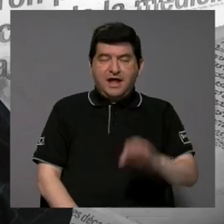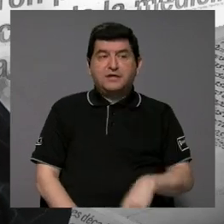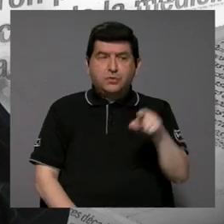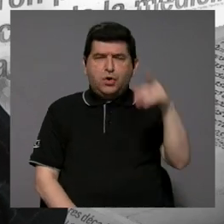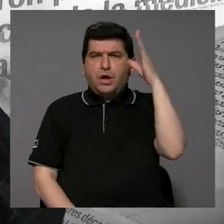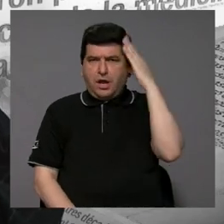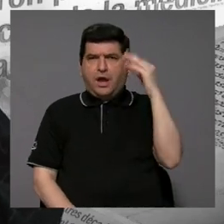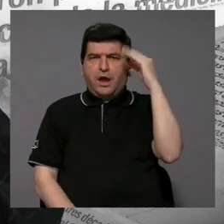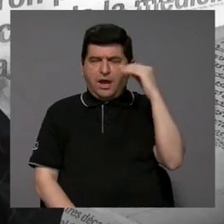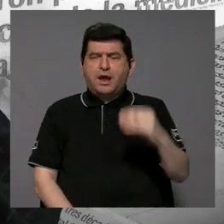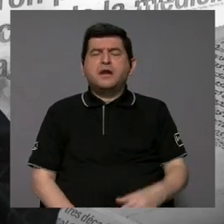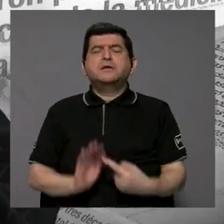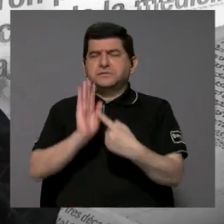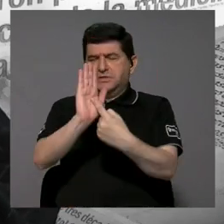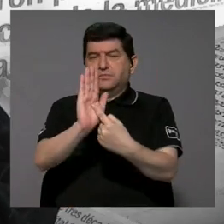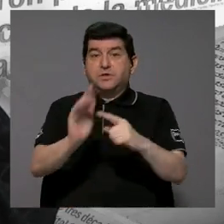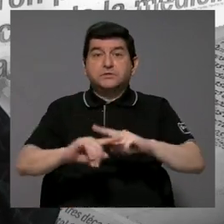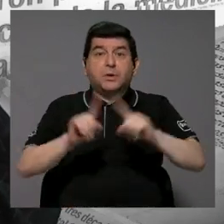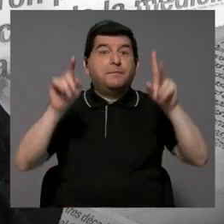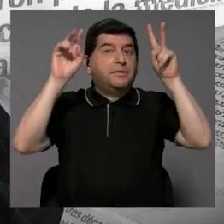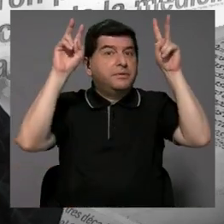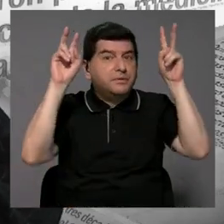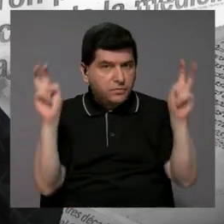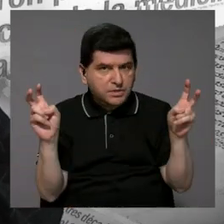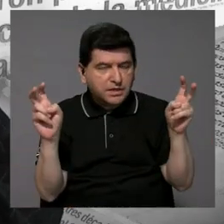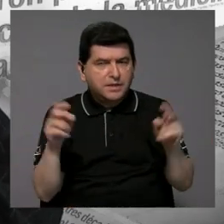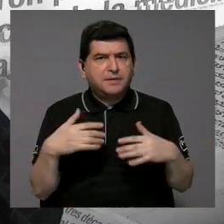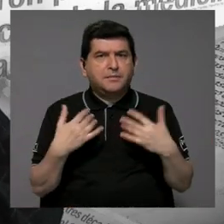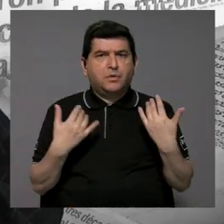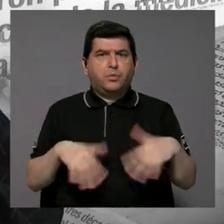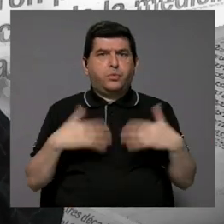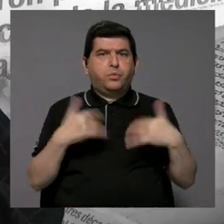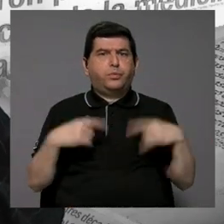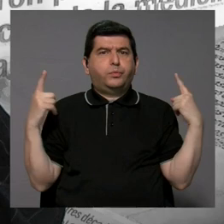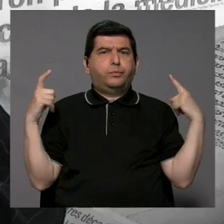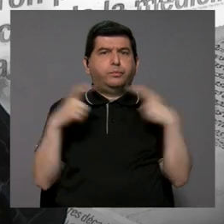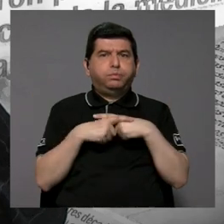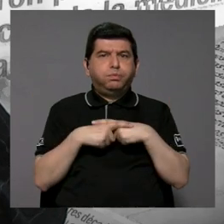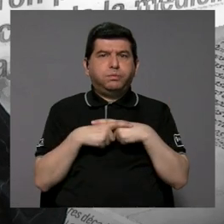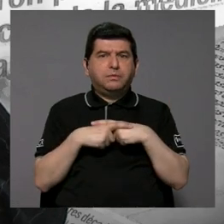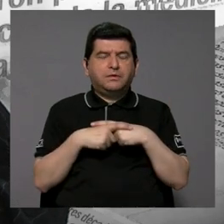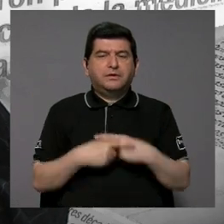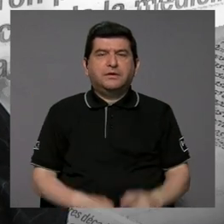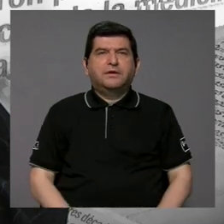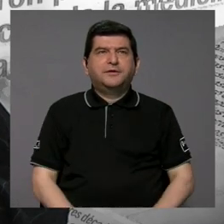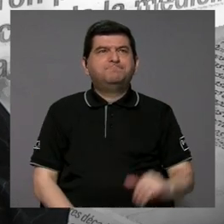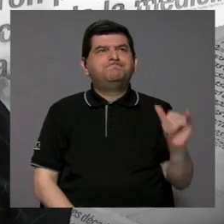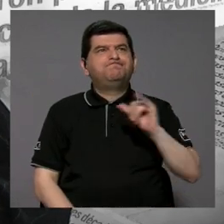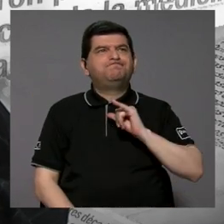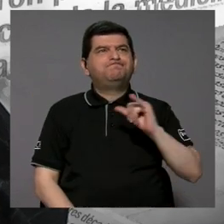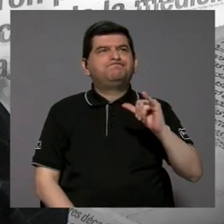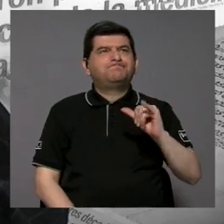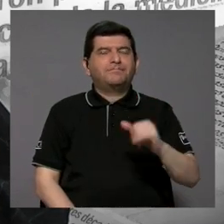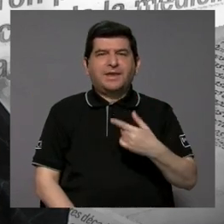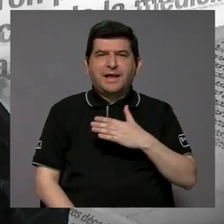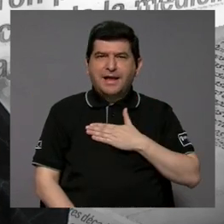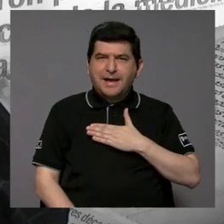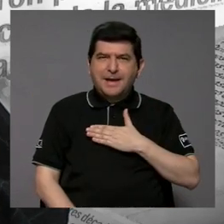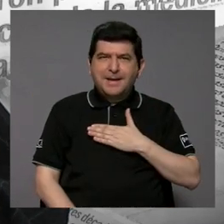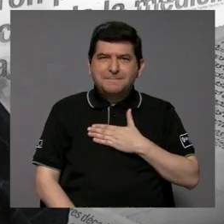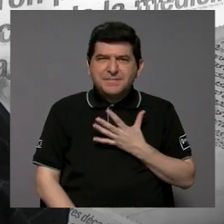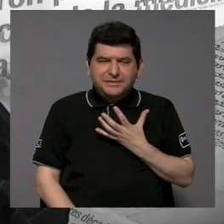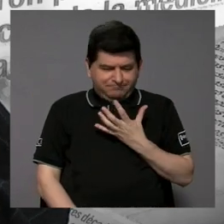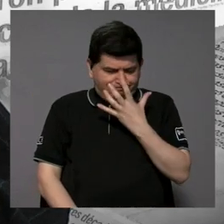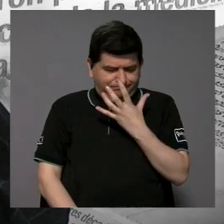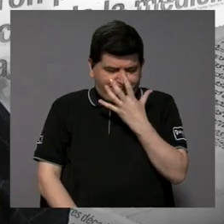gran experiencia, ya se los presento, pero el tema realmente es complicado. Es complicado y también me despierta la